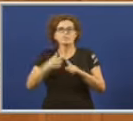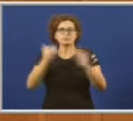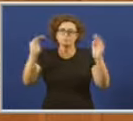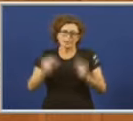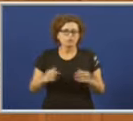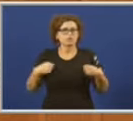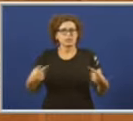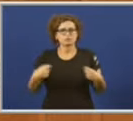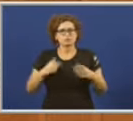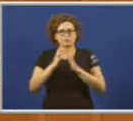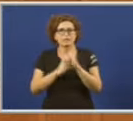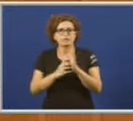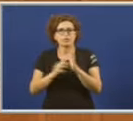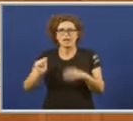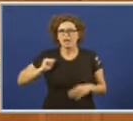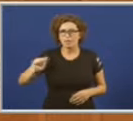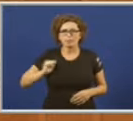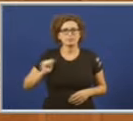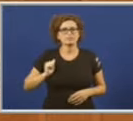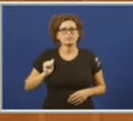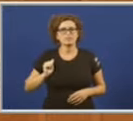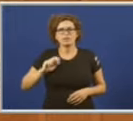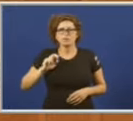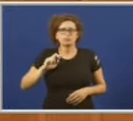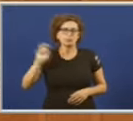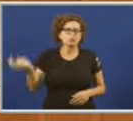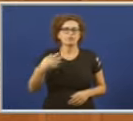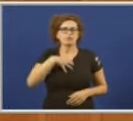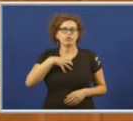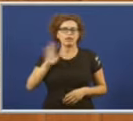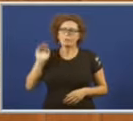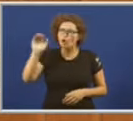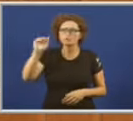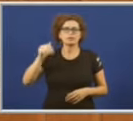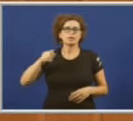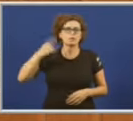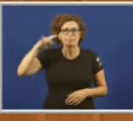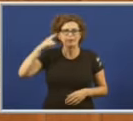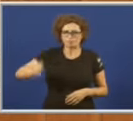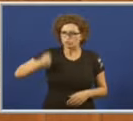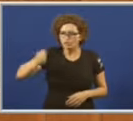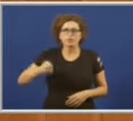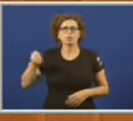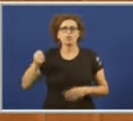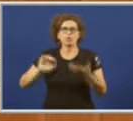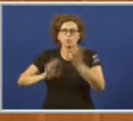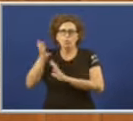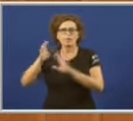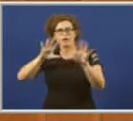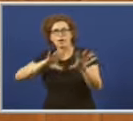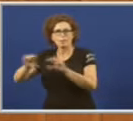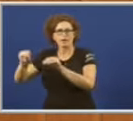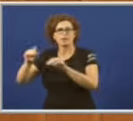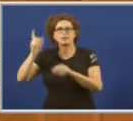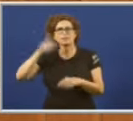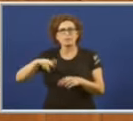en definitiva. Aproveitamento multifuncional do monte silvopastoreo contra o lume prevención e non só extinción no